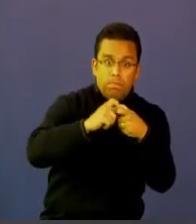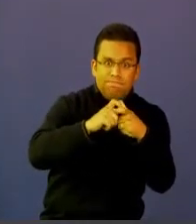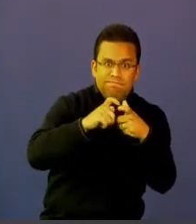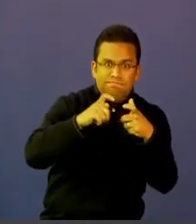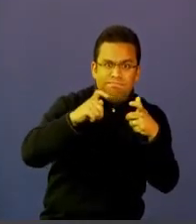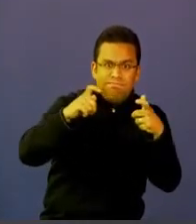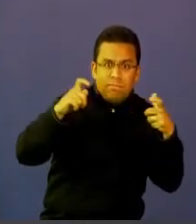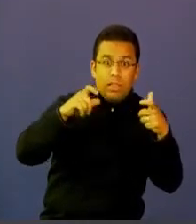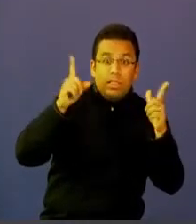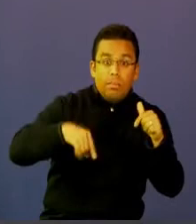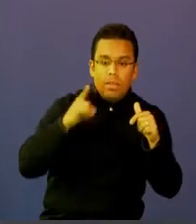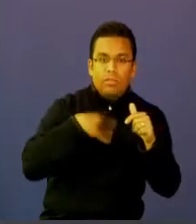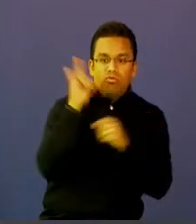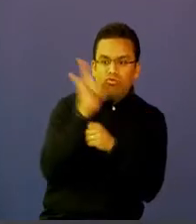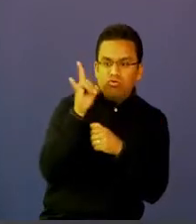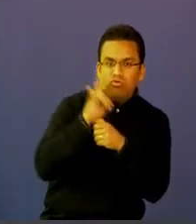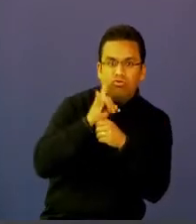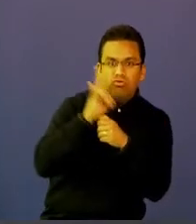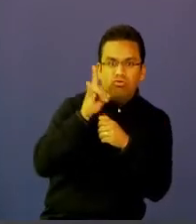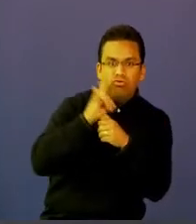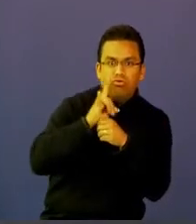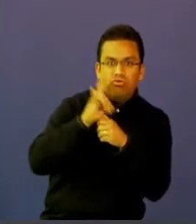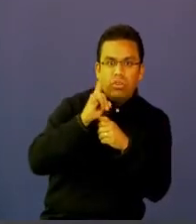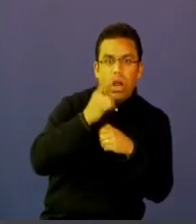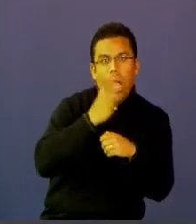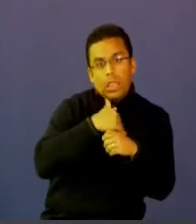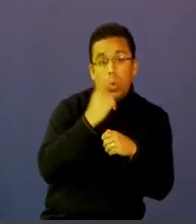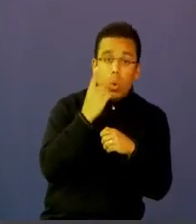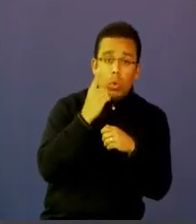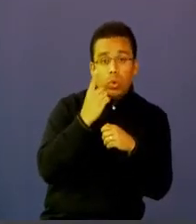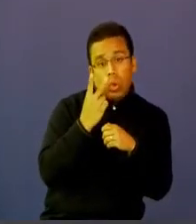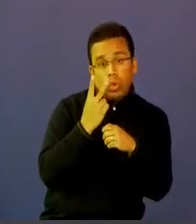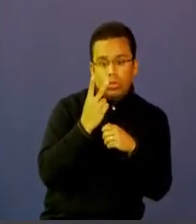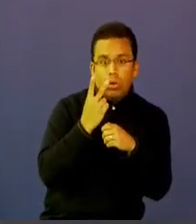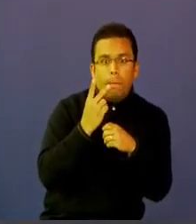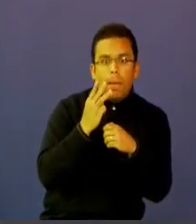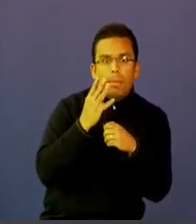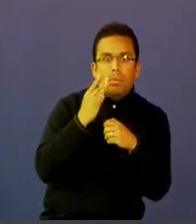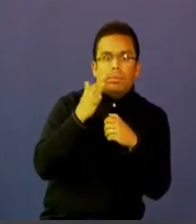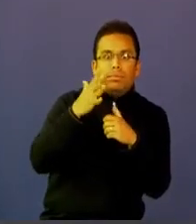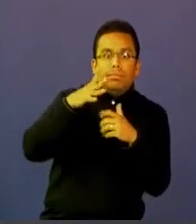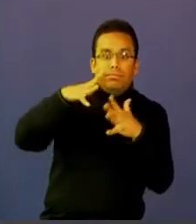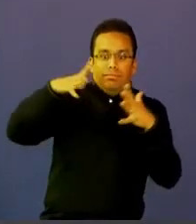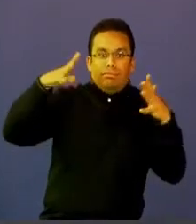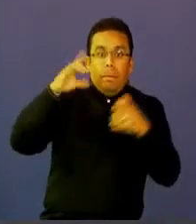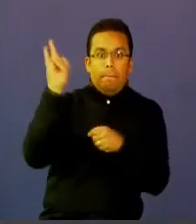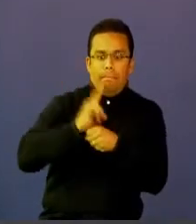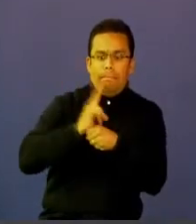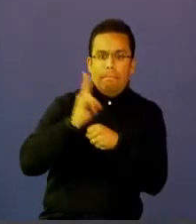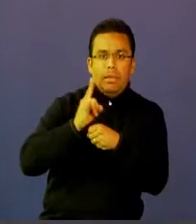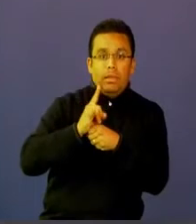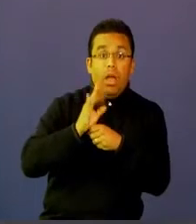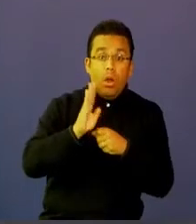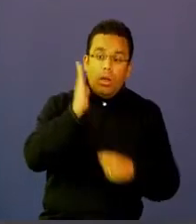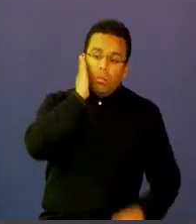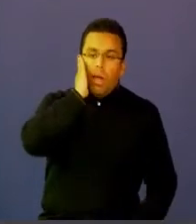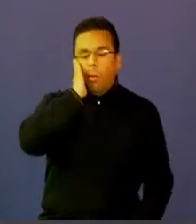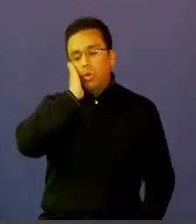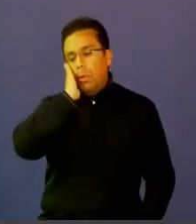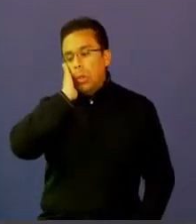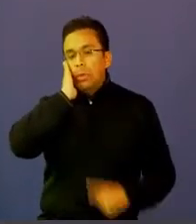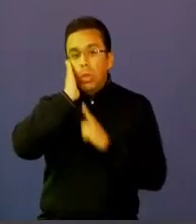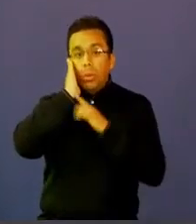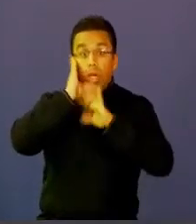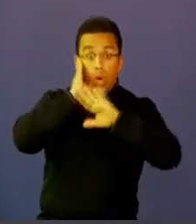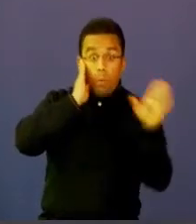ancho de banda y el consumo de datos a través de la telefonía móvil. Esto quiere decir que la telefonía móvil ya no es solo para voz, sino que